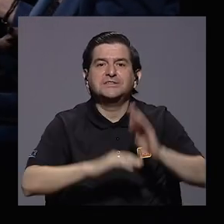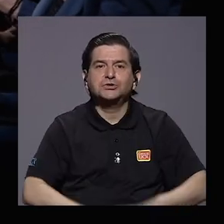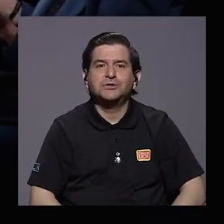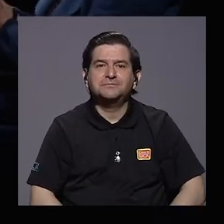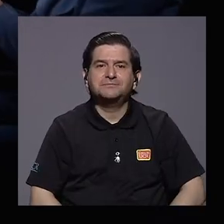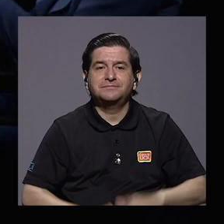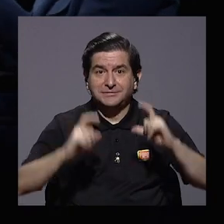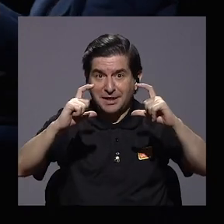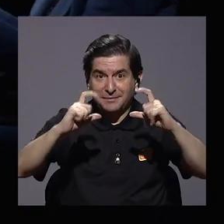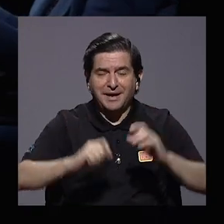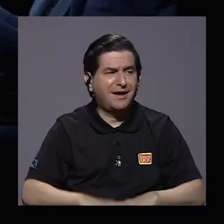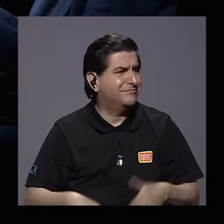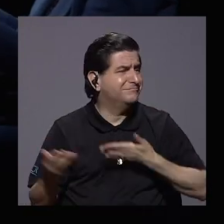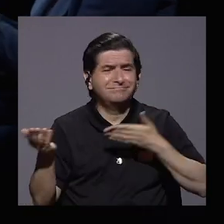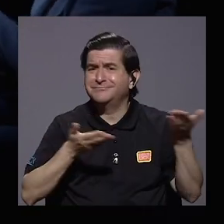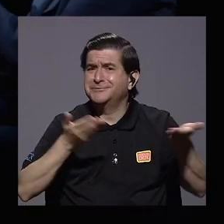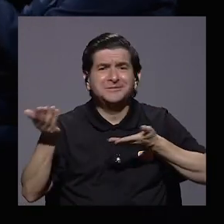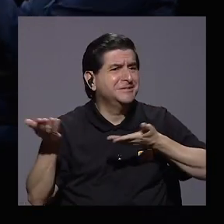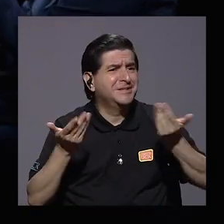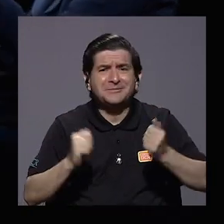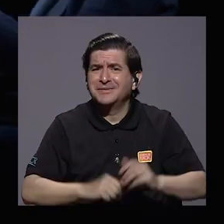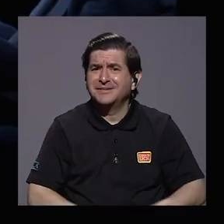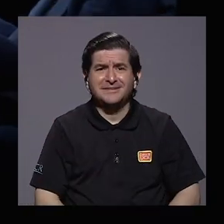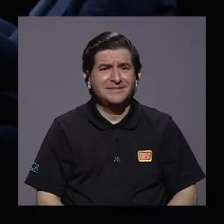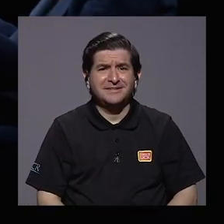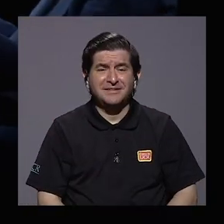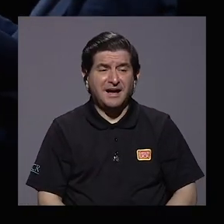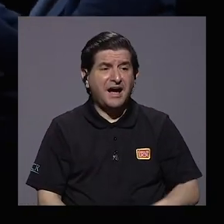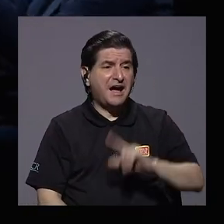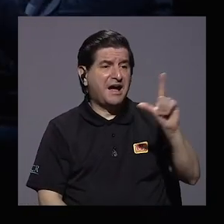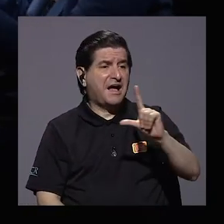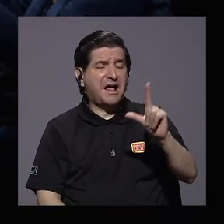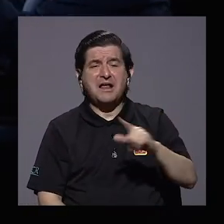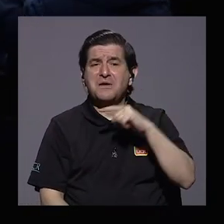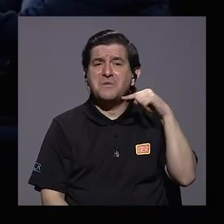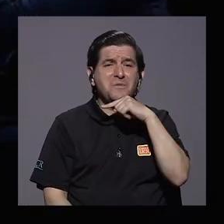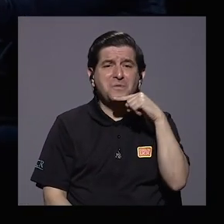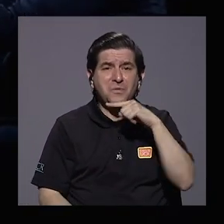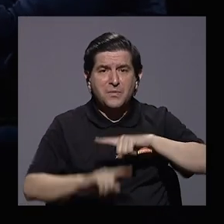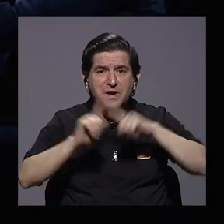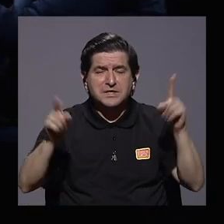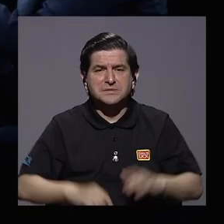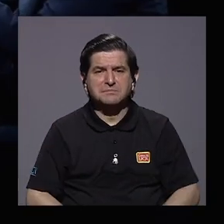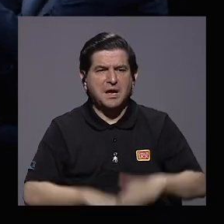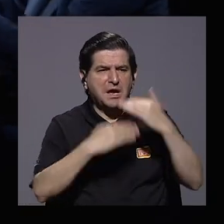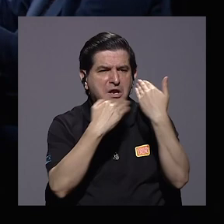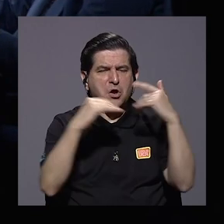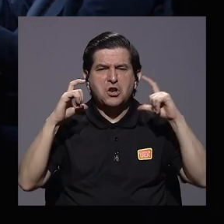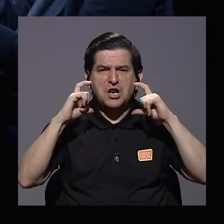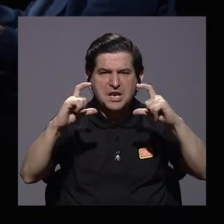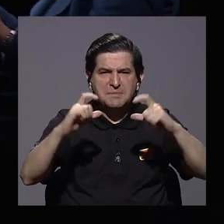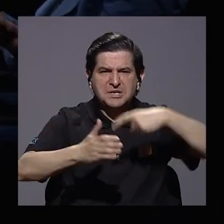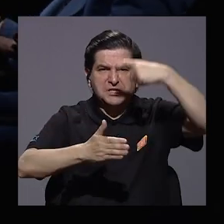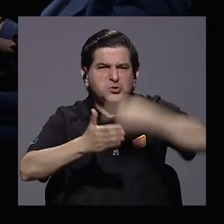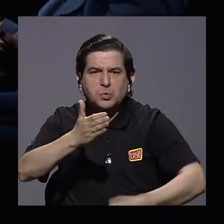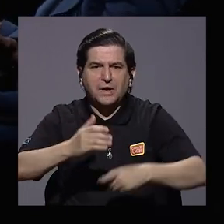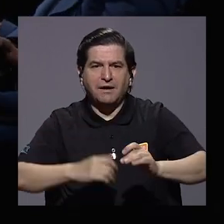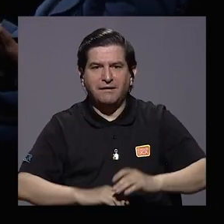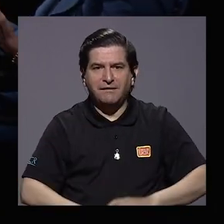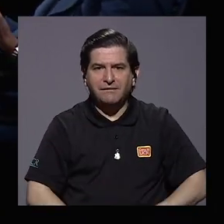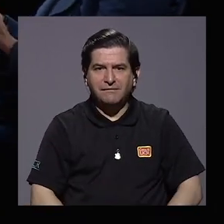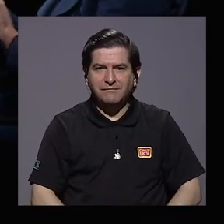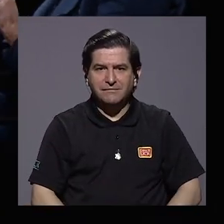Entonces, de nada nos sirvió que estuviera el lunes feriado si estaba la restricción esta dura. Entonces,